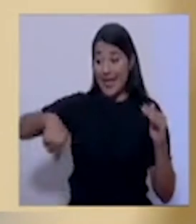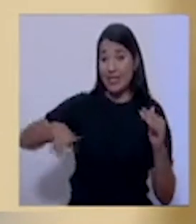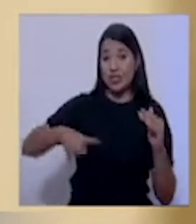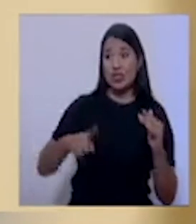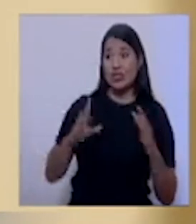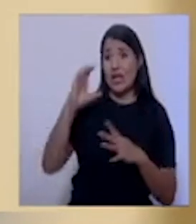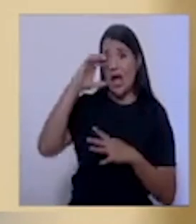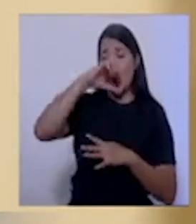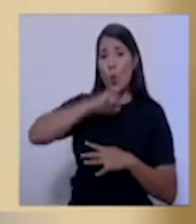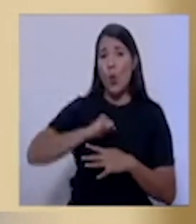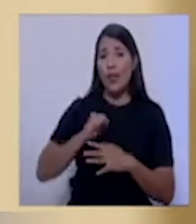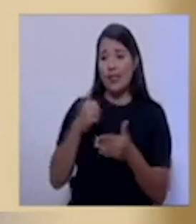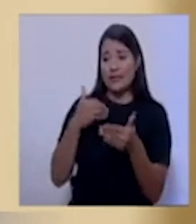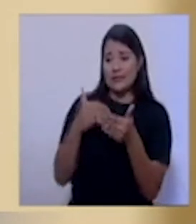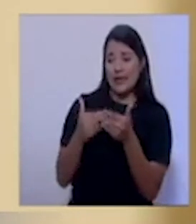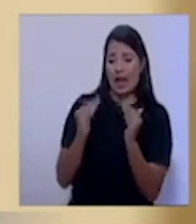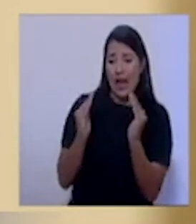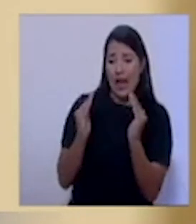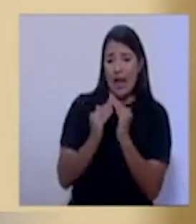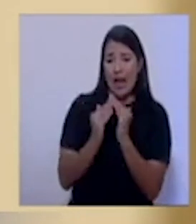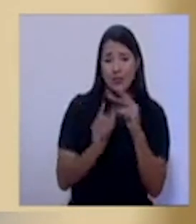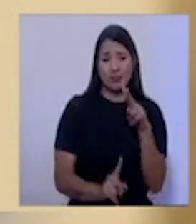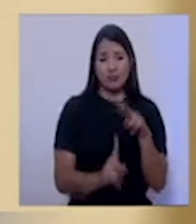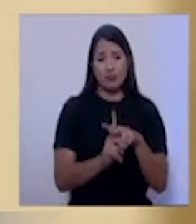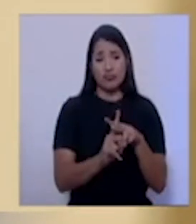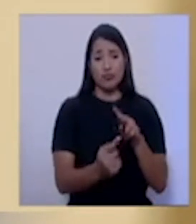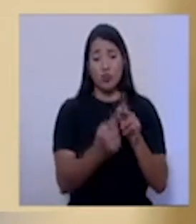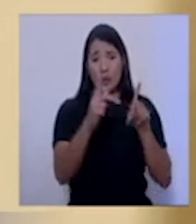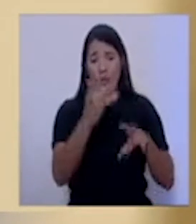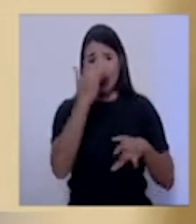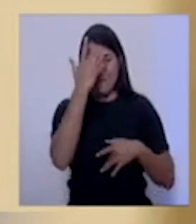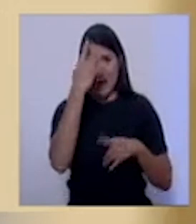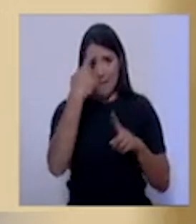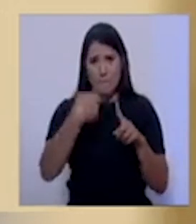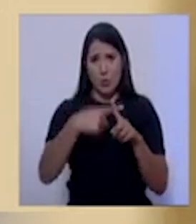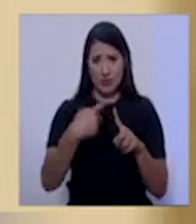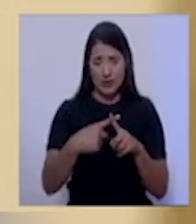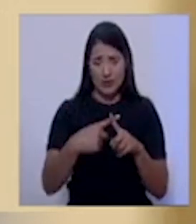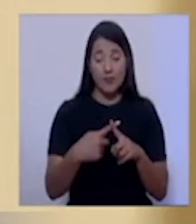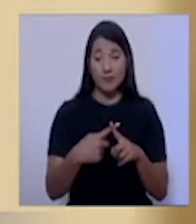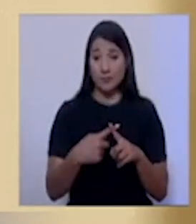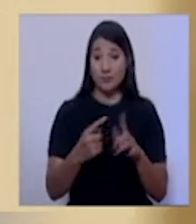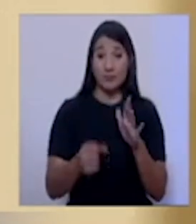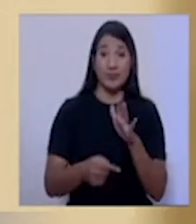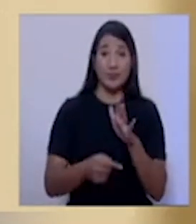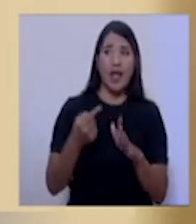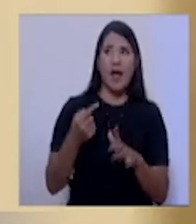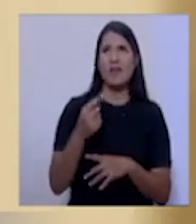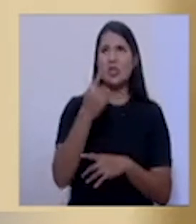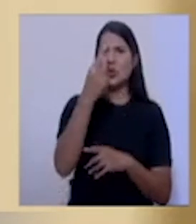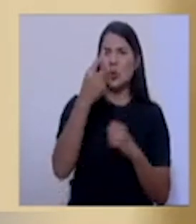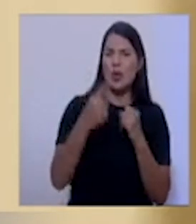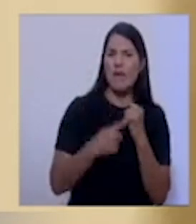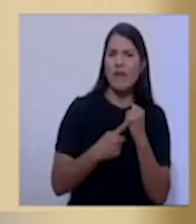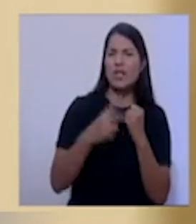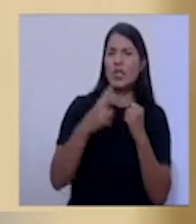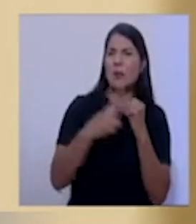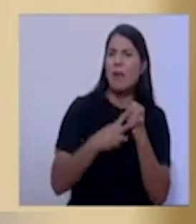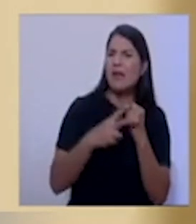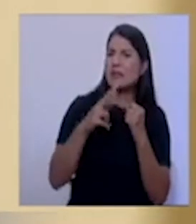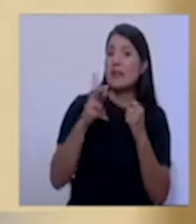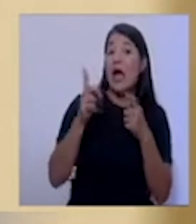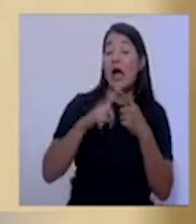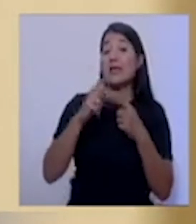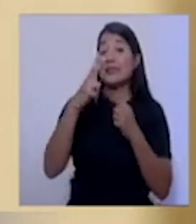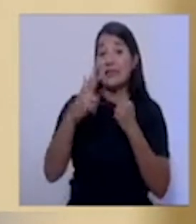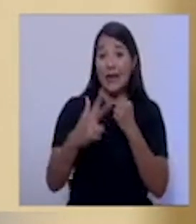cacerío o en la localidad donde vivían y al menos en dos o tres ocasiones por un tema de seguridad prácticamente tuvimos que extraer la persona